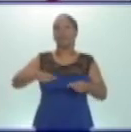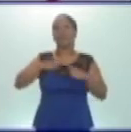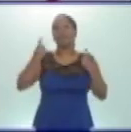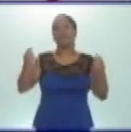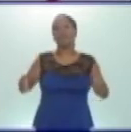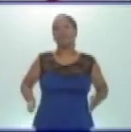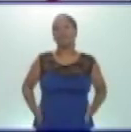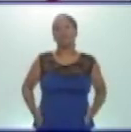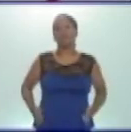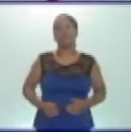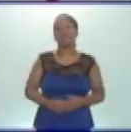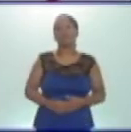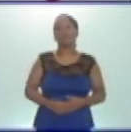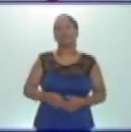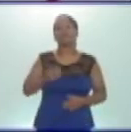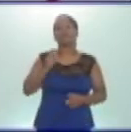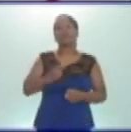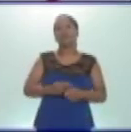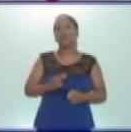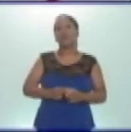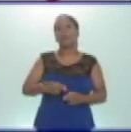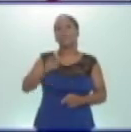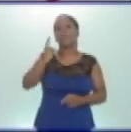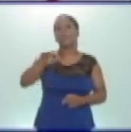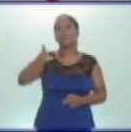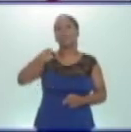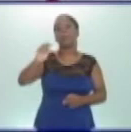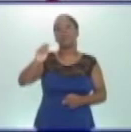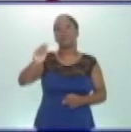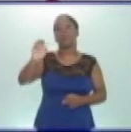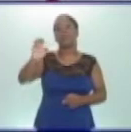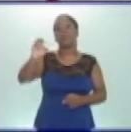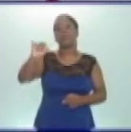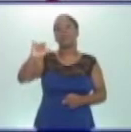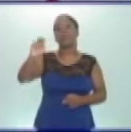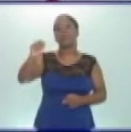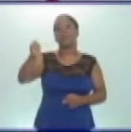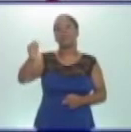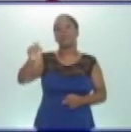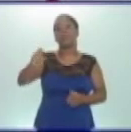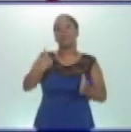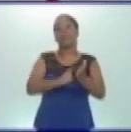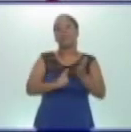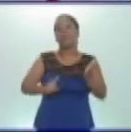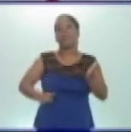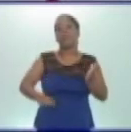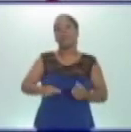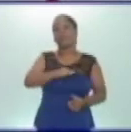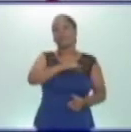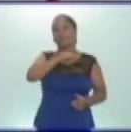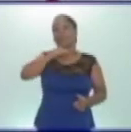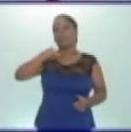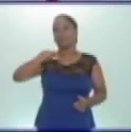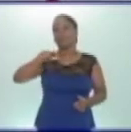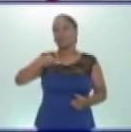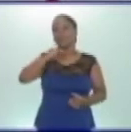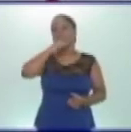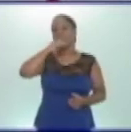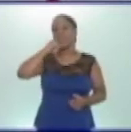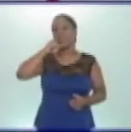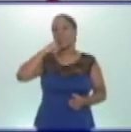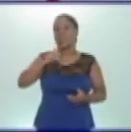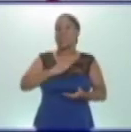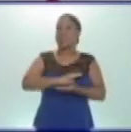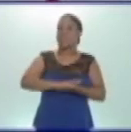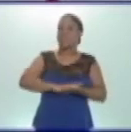Dígase proteínas, carbohidratos y lípidos. Estos elementos les sirven para el desarrollo de la pregunta